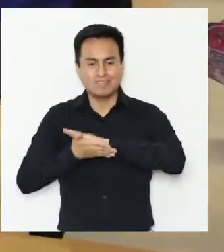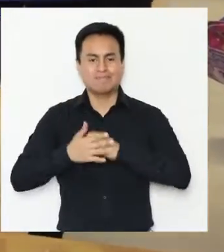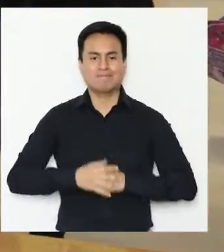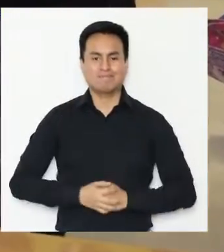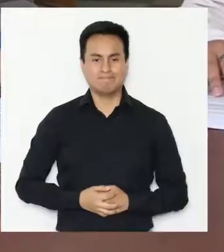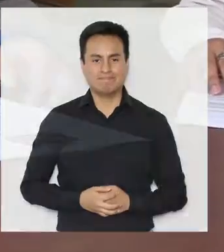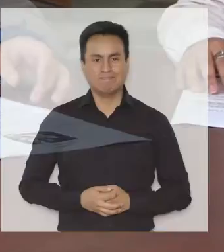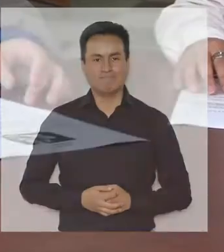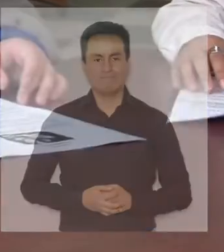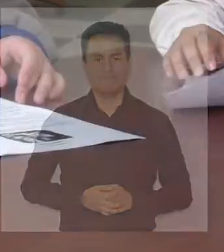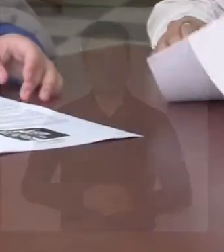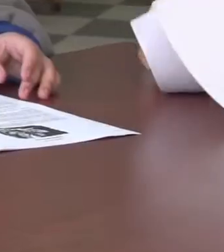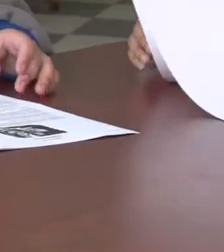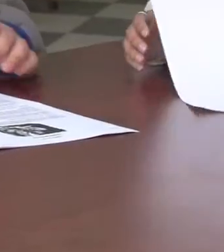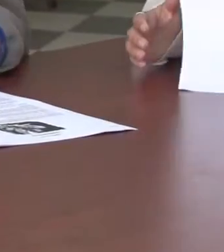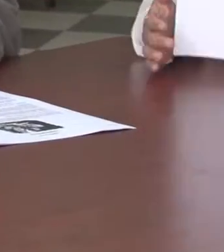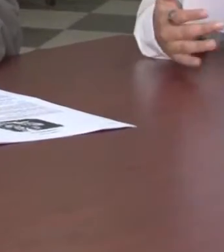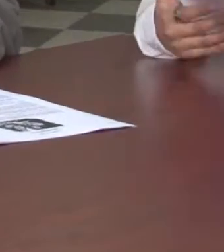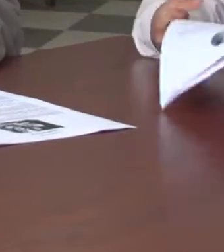educativa.